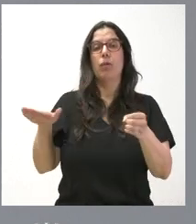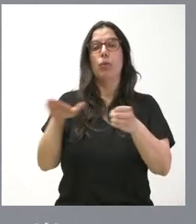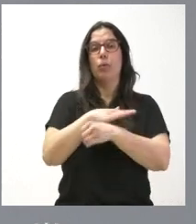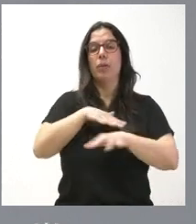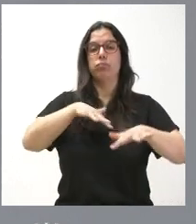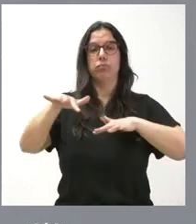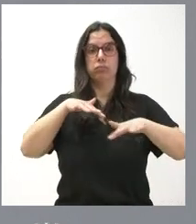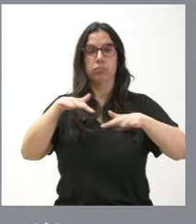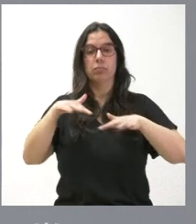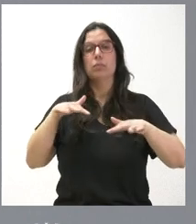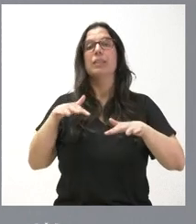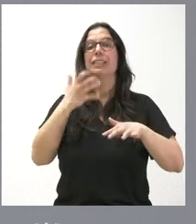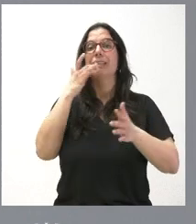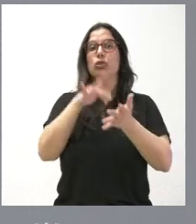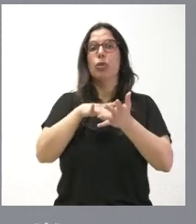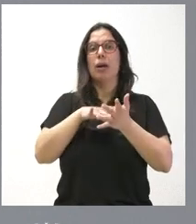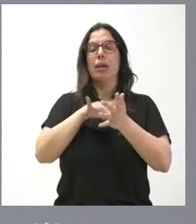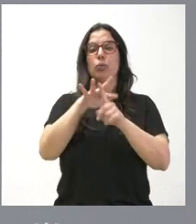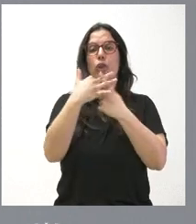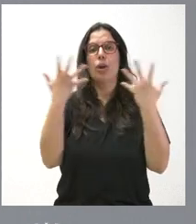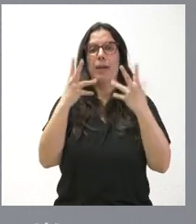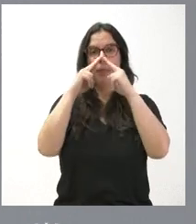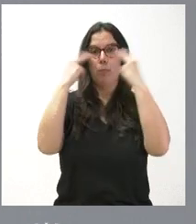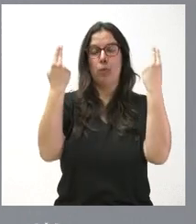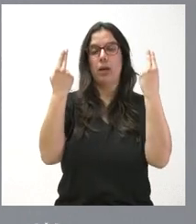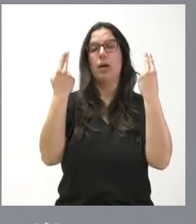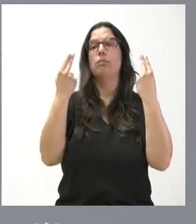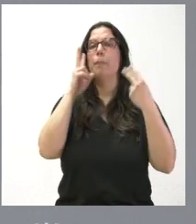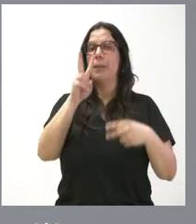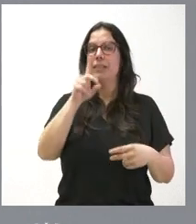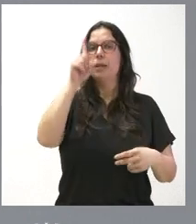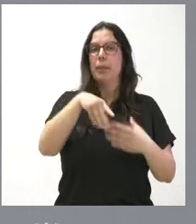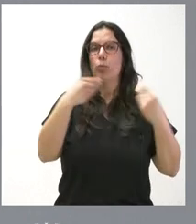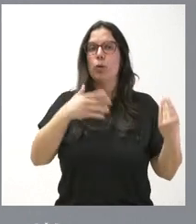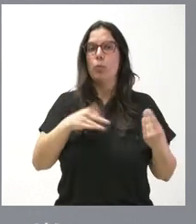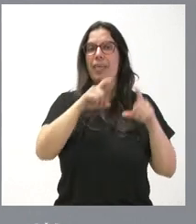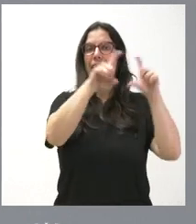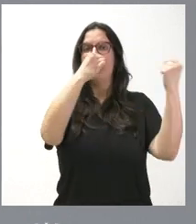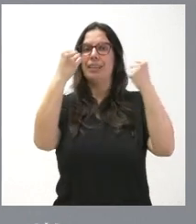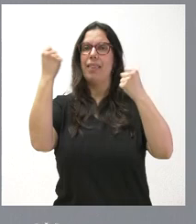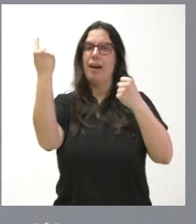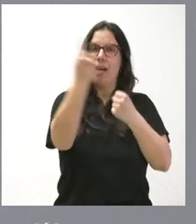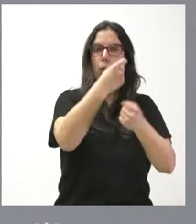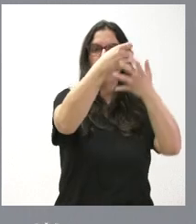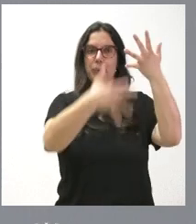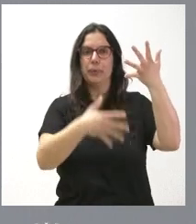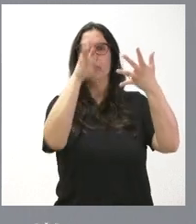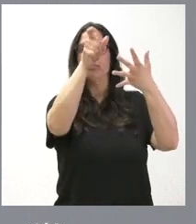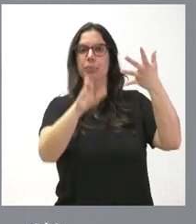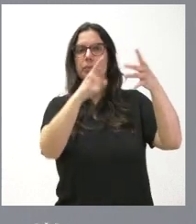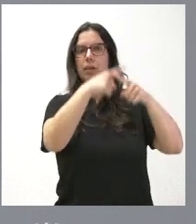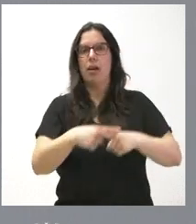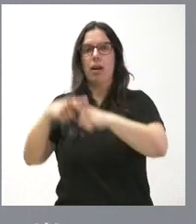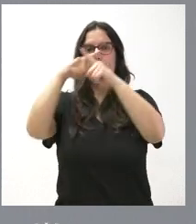movilización ante situaciones de emergencia pública. Tienen ustedes la distribución de cada una de las entidades que recibe estas ayudas en